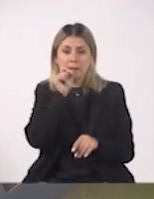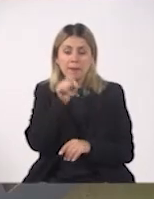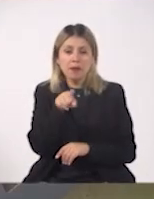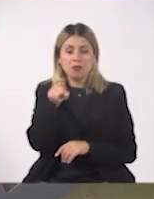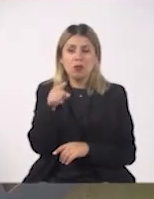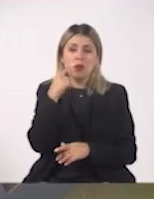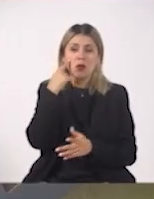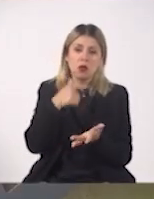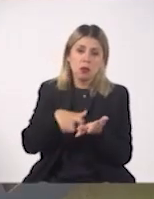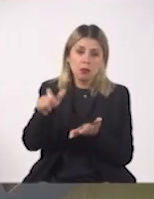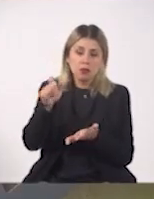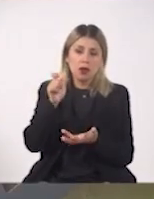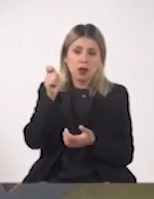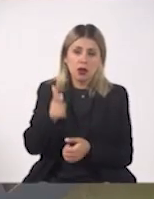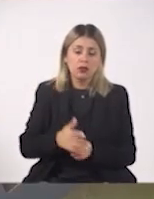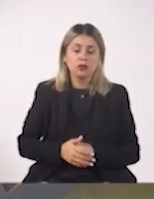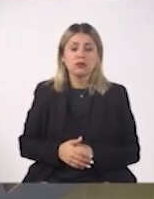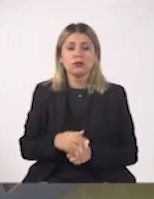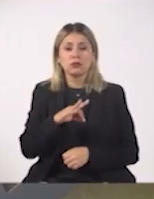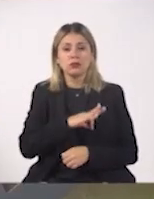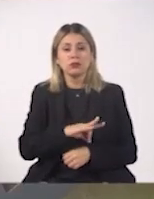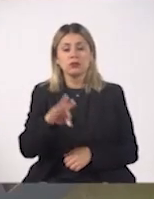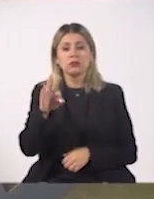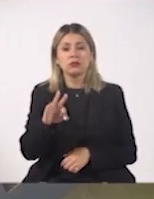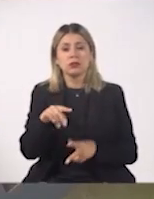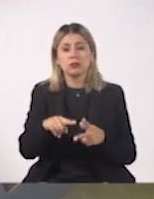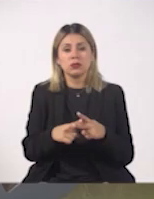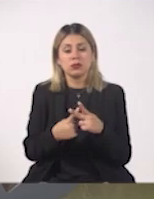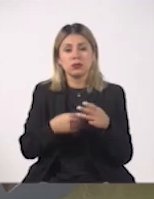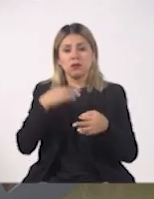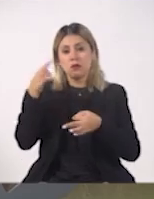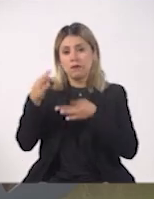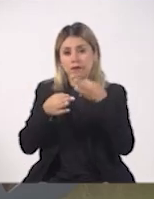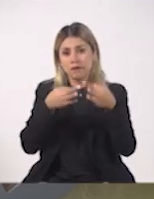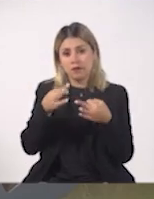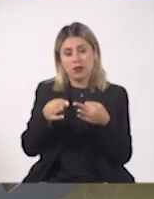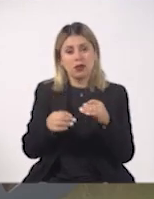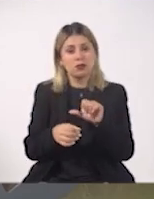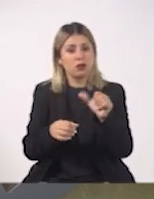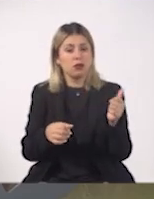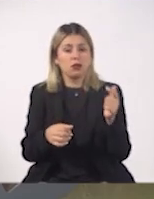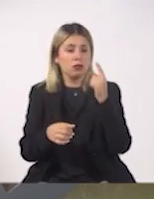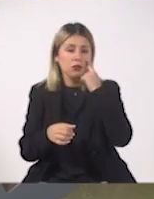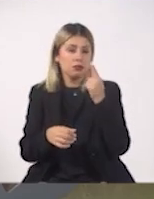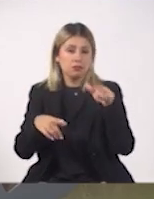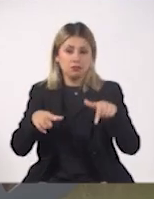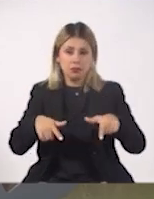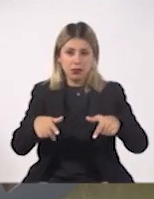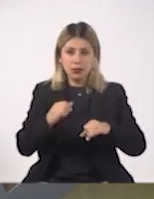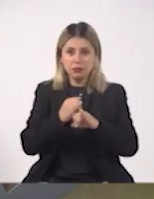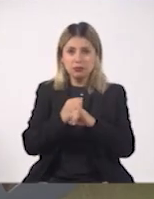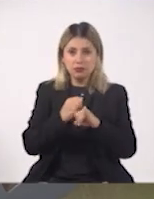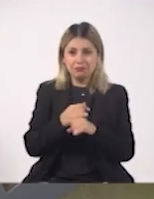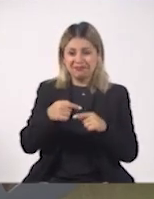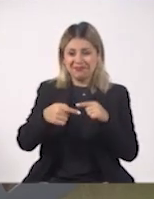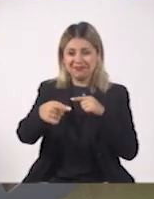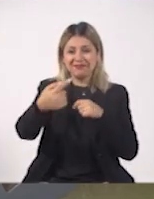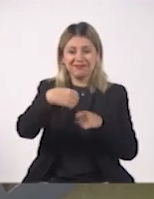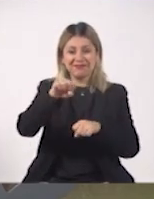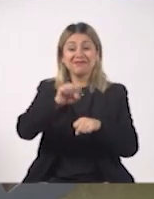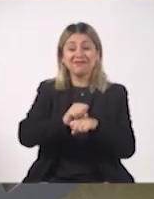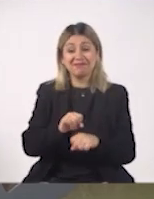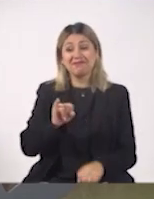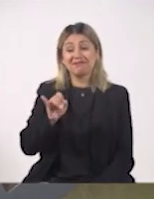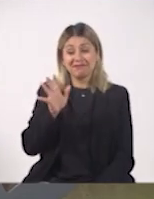quieres comprar algo porque empiezan las ofertas de alguna plataforma electrónica, que sabemos que además va a ser así esta semana. ya mero.